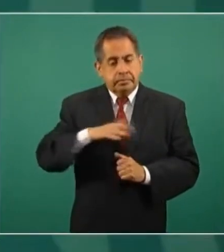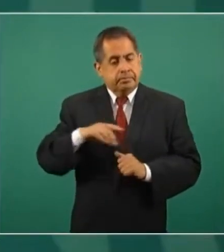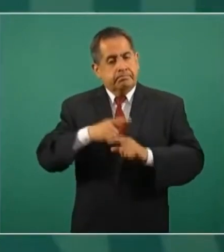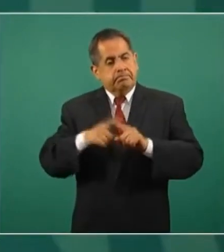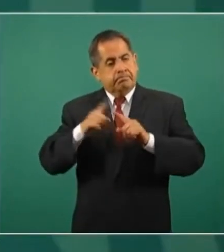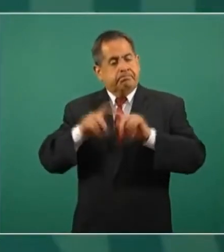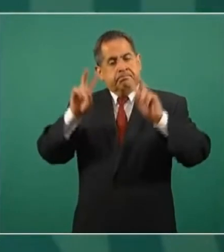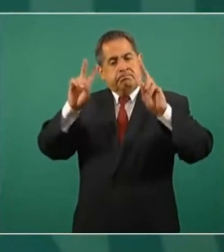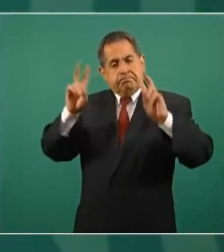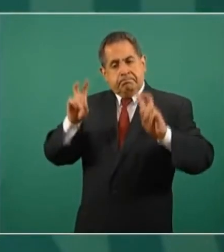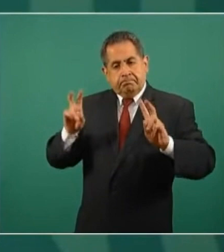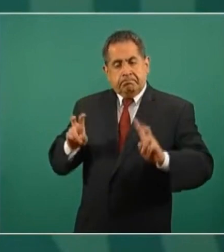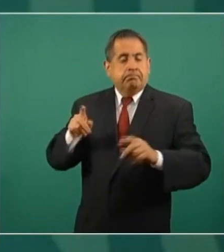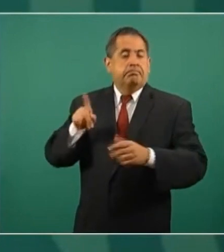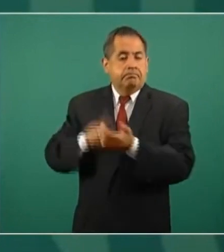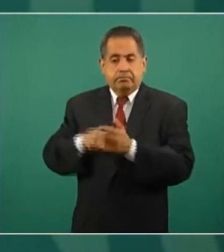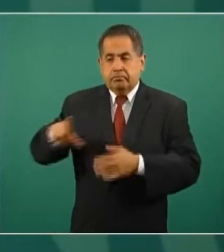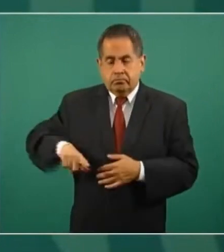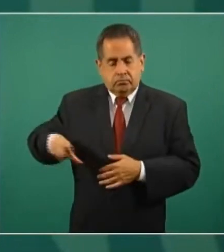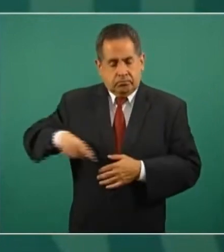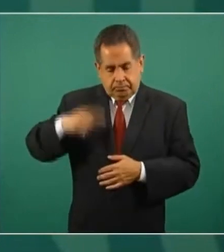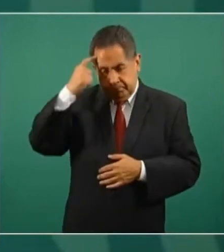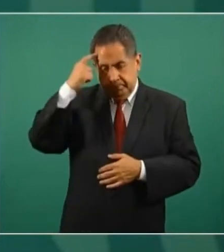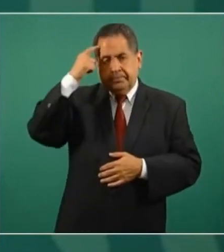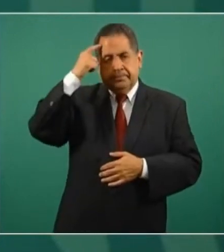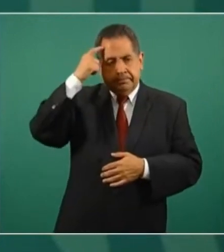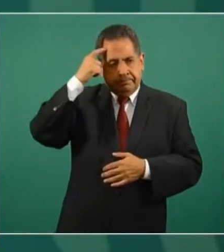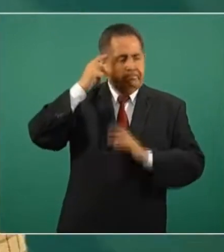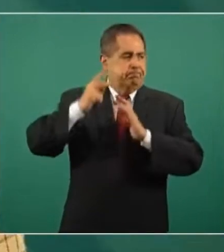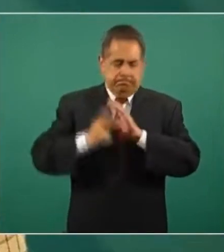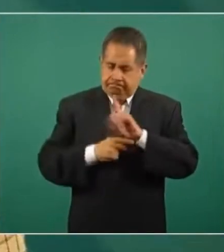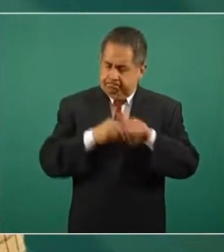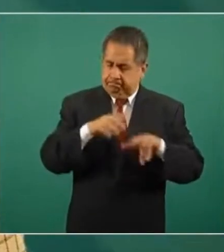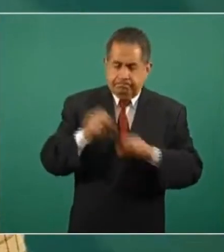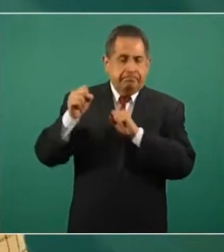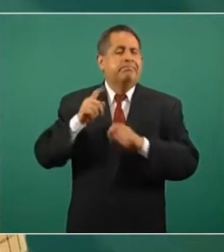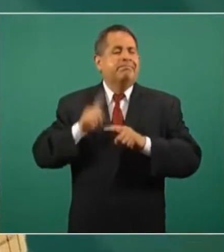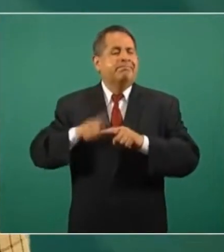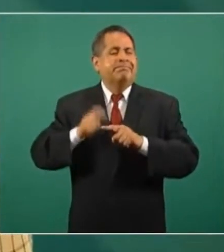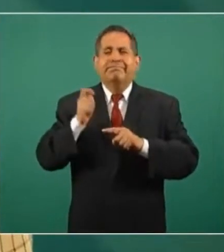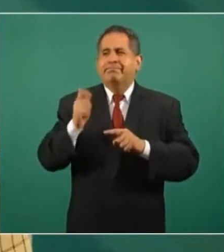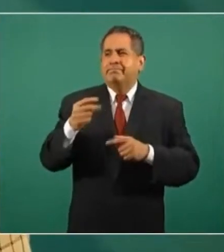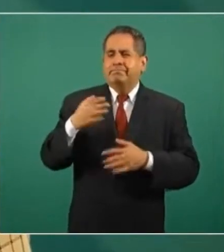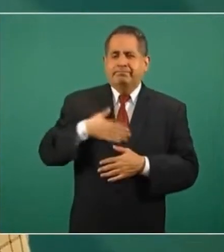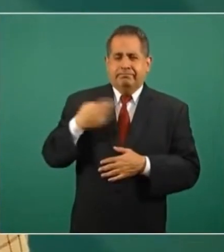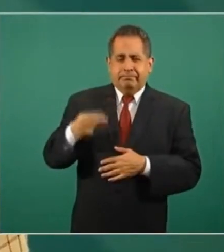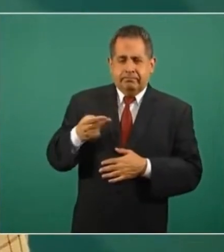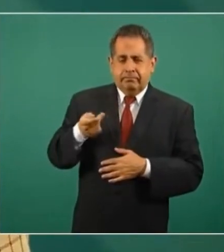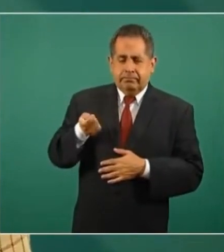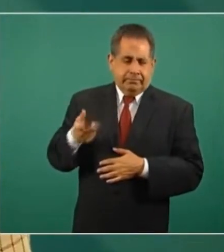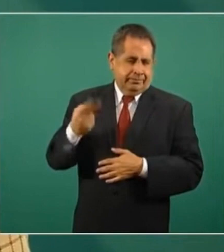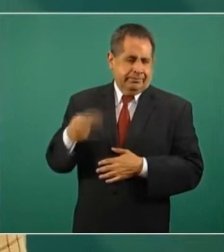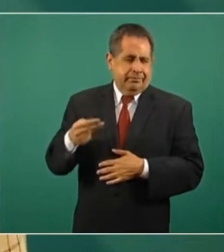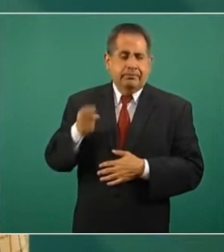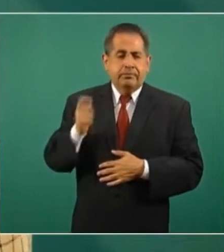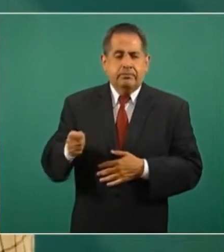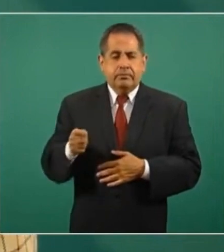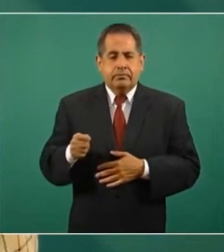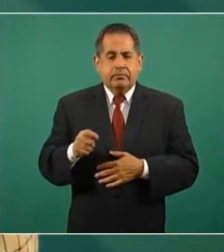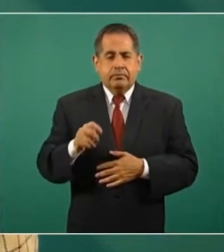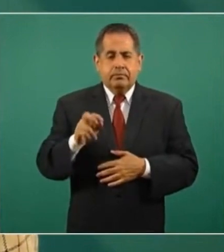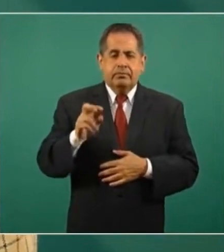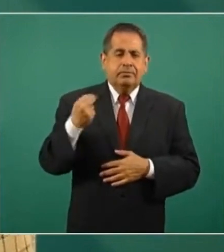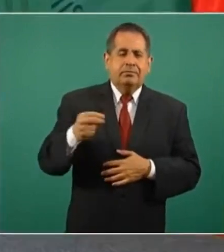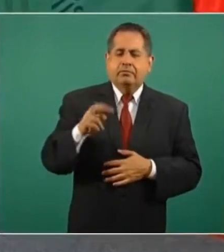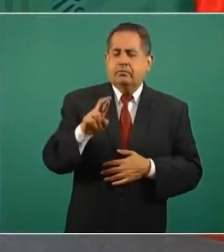este gobierno ha retomado lo que yo he llamado o lo que se ha llamado, más que yo, lo que se ha llamado la rectoría